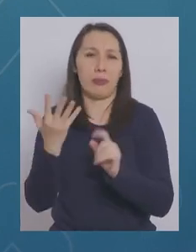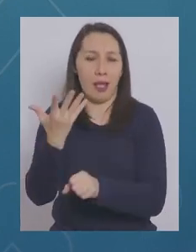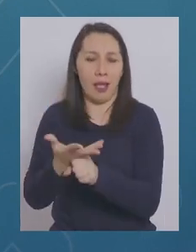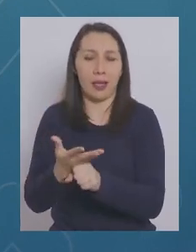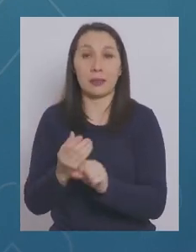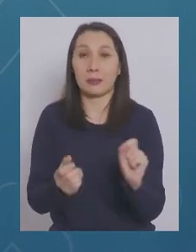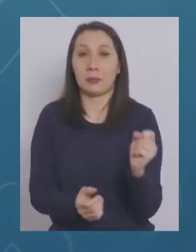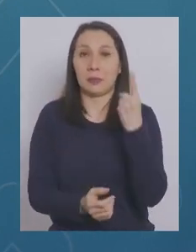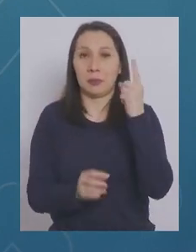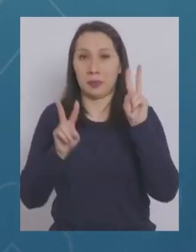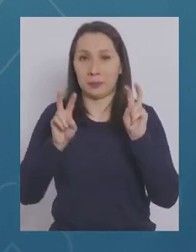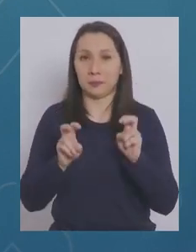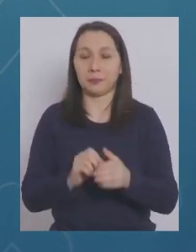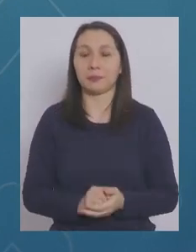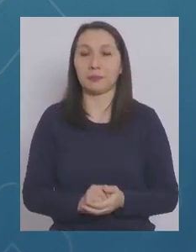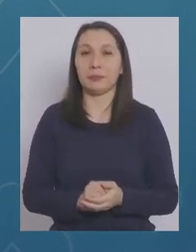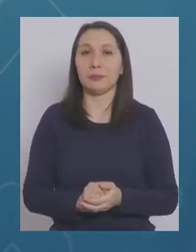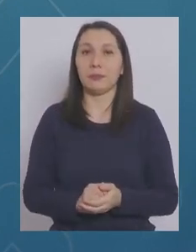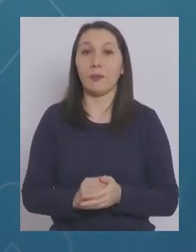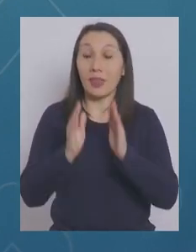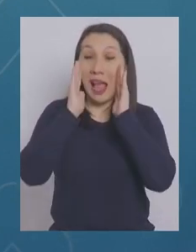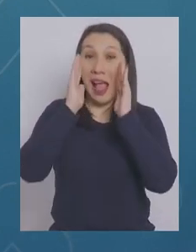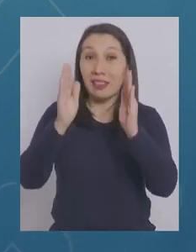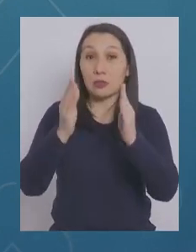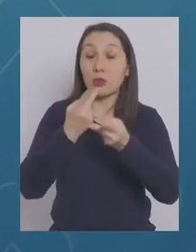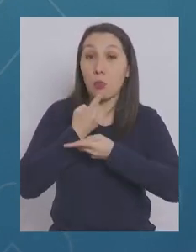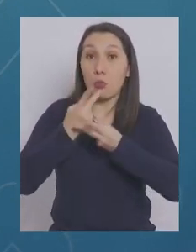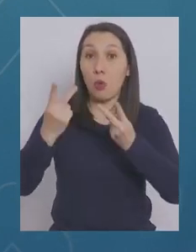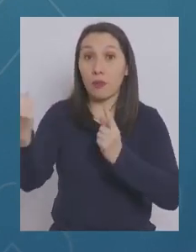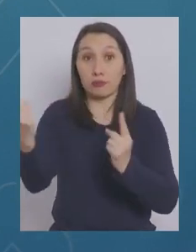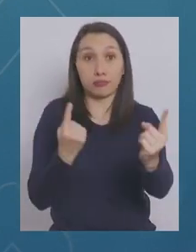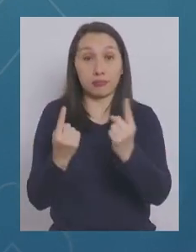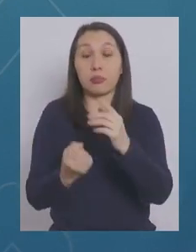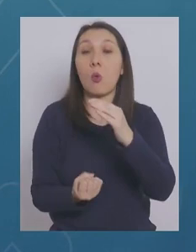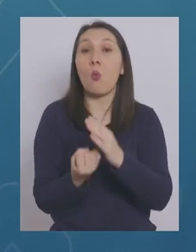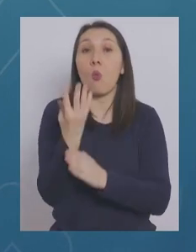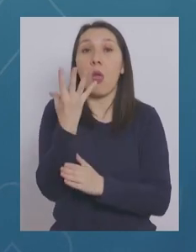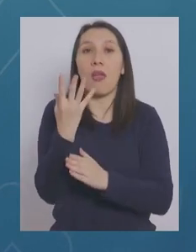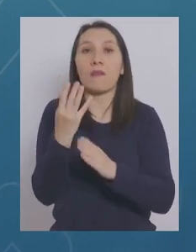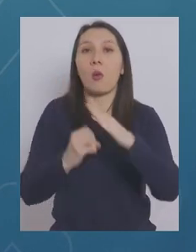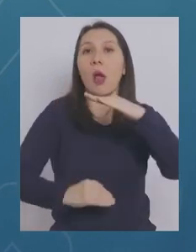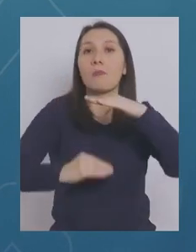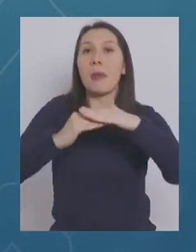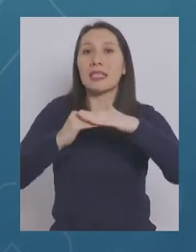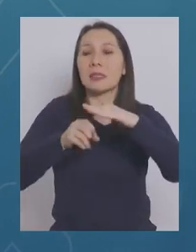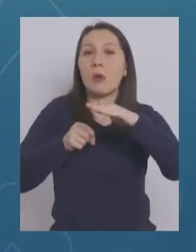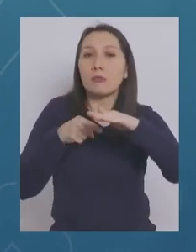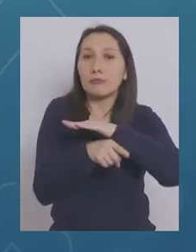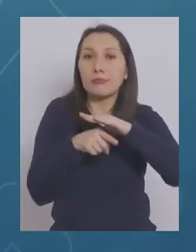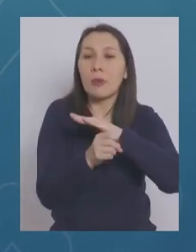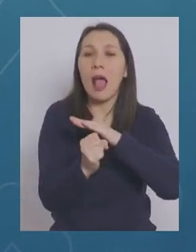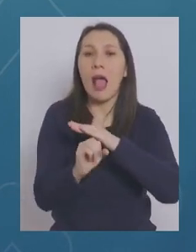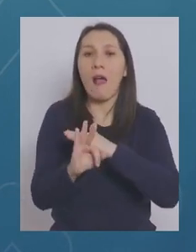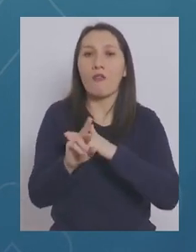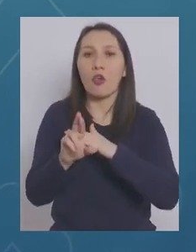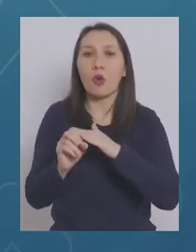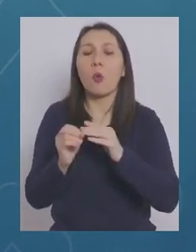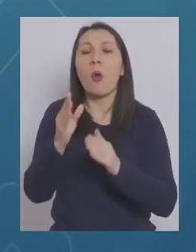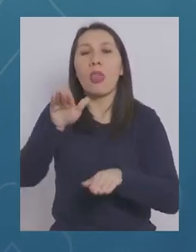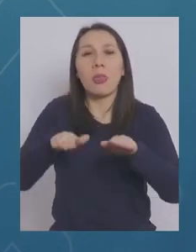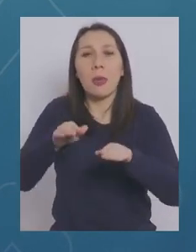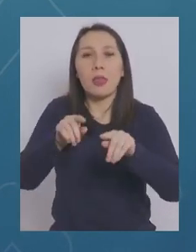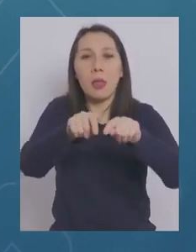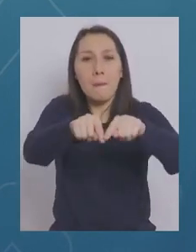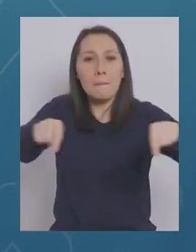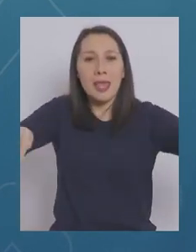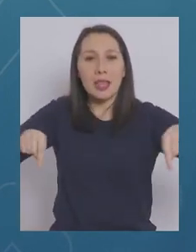En primer lugar, para la atención general de público, los nuevos aforos se han simplificado y se determinan de acuerdo a los metros cuadrados